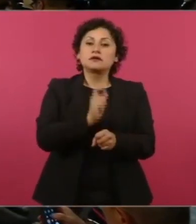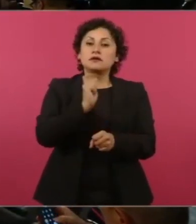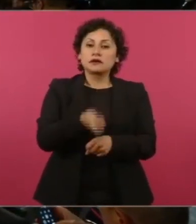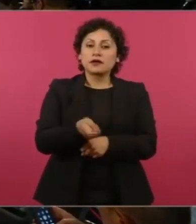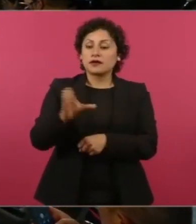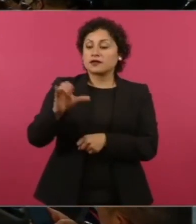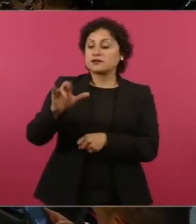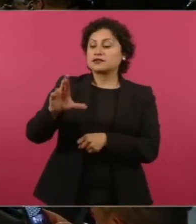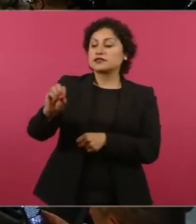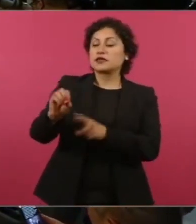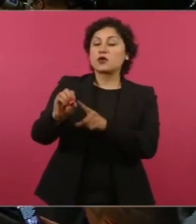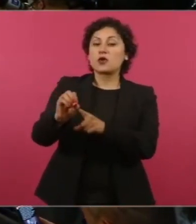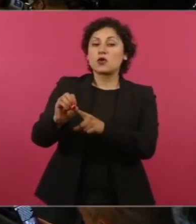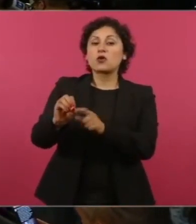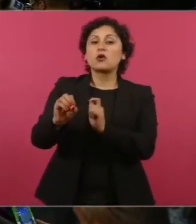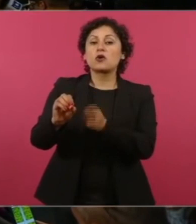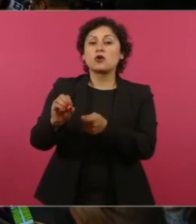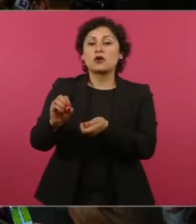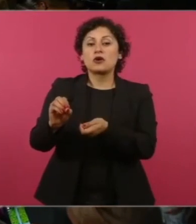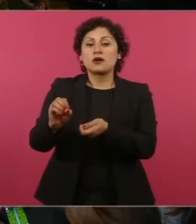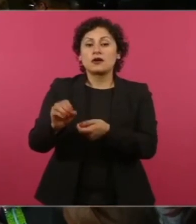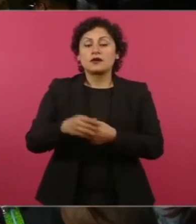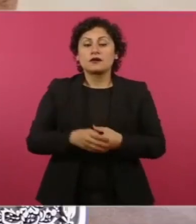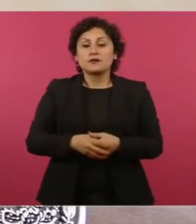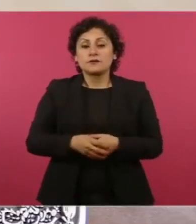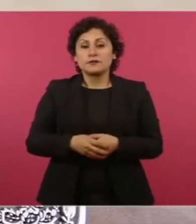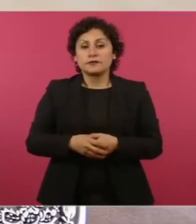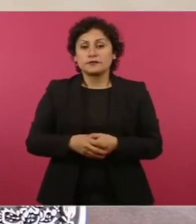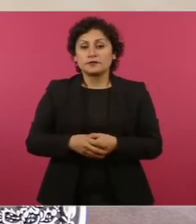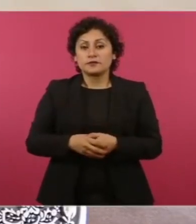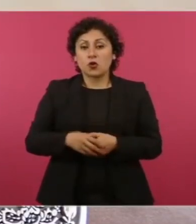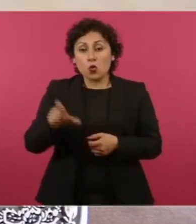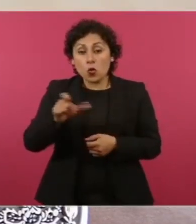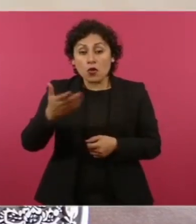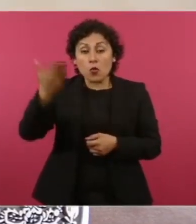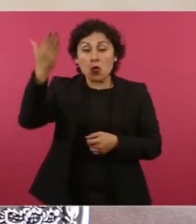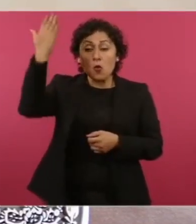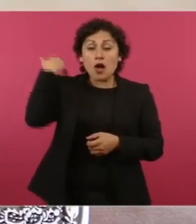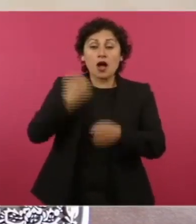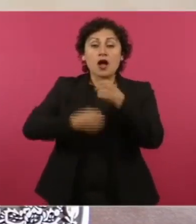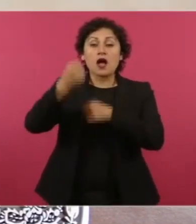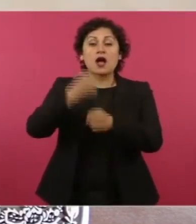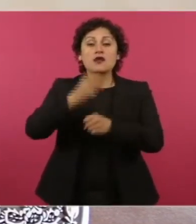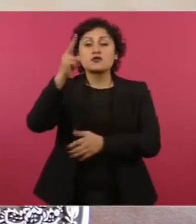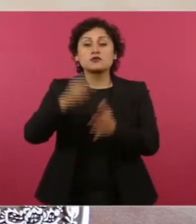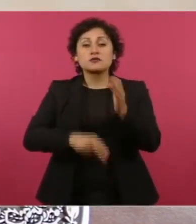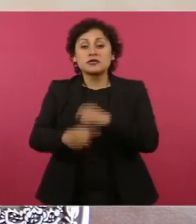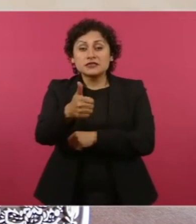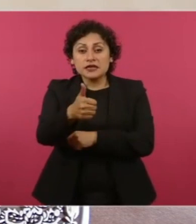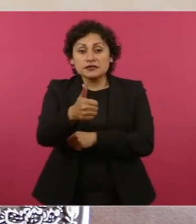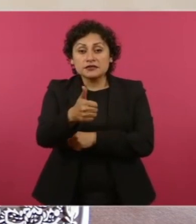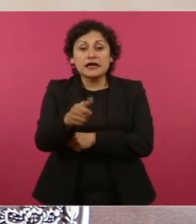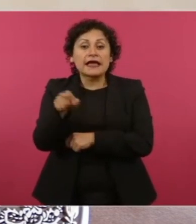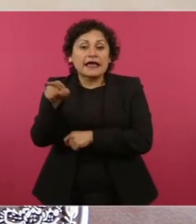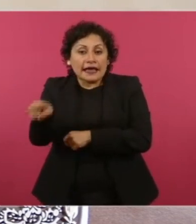Leiva desde la campaña del 2006 tenía una